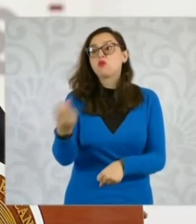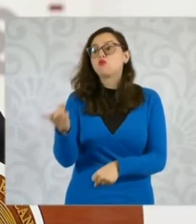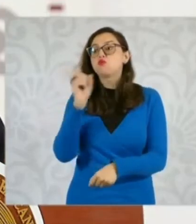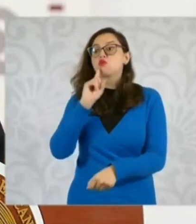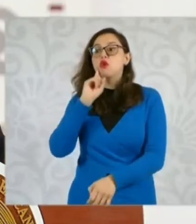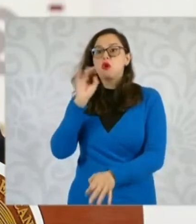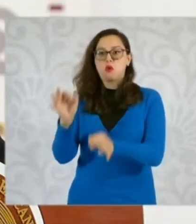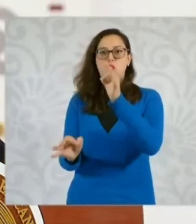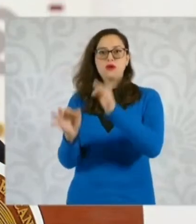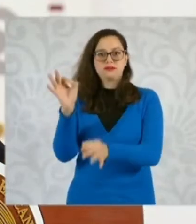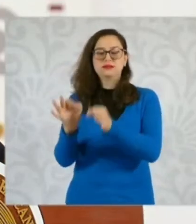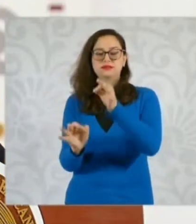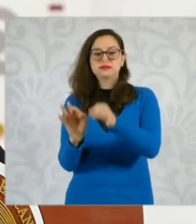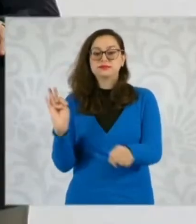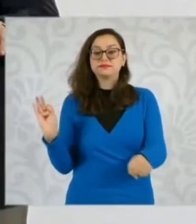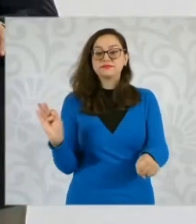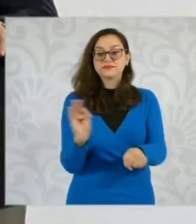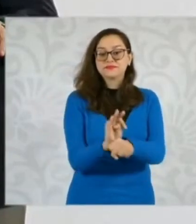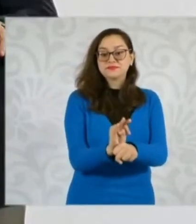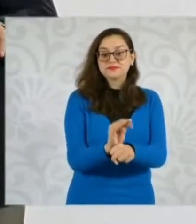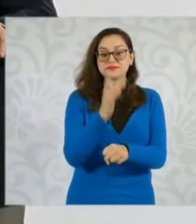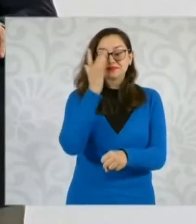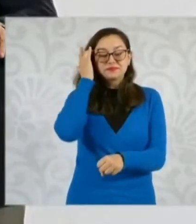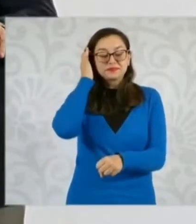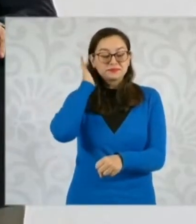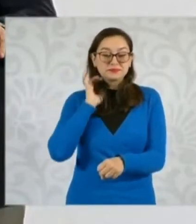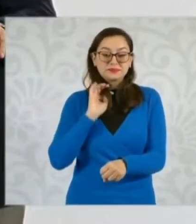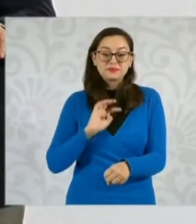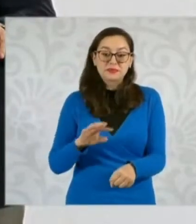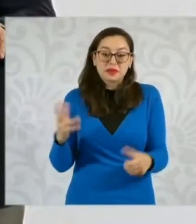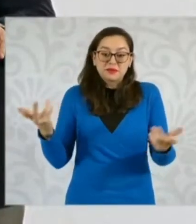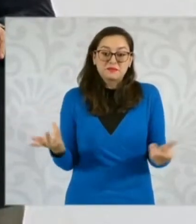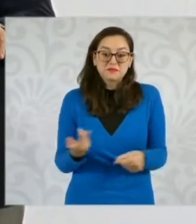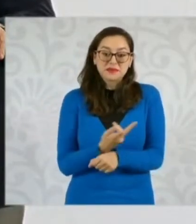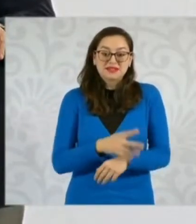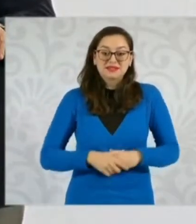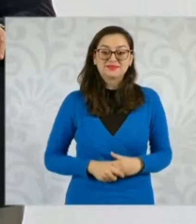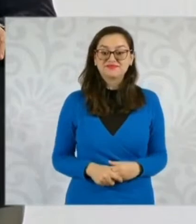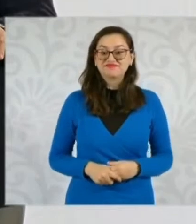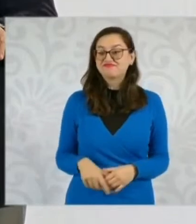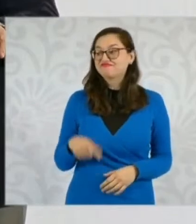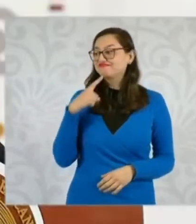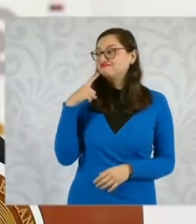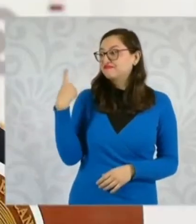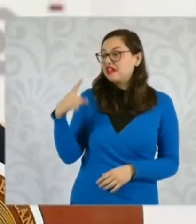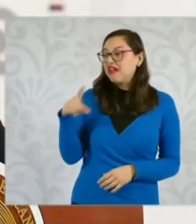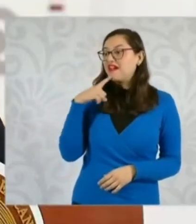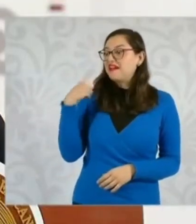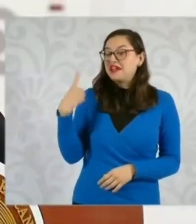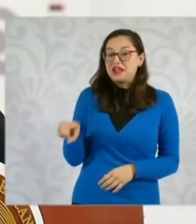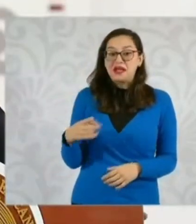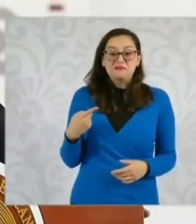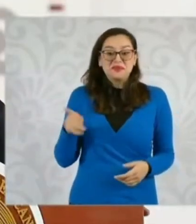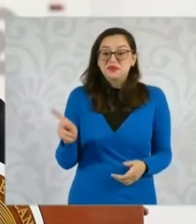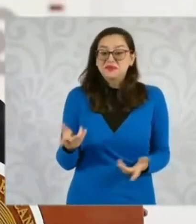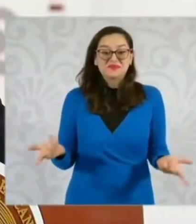sinceridad. Las quejas contra los jueces prácticamente son